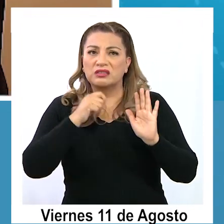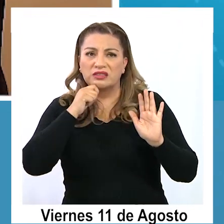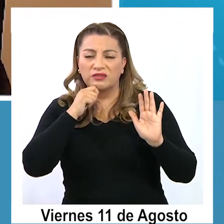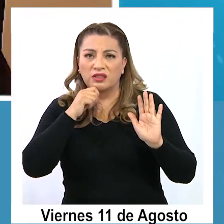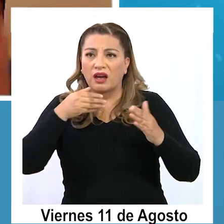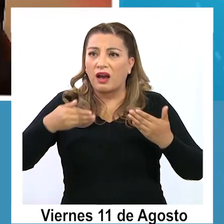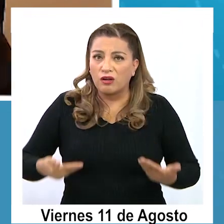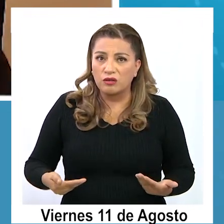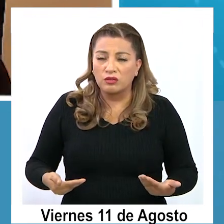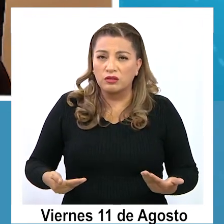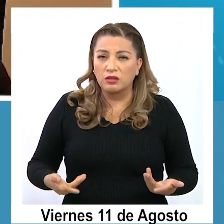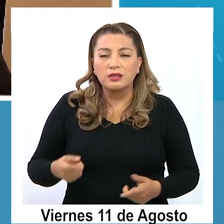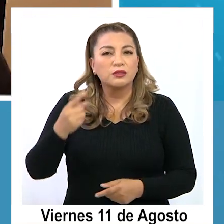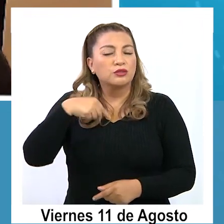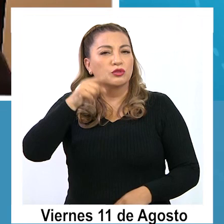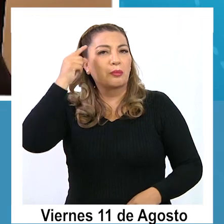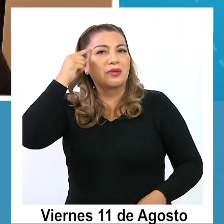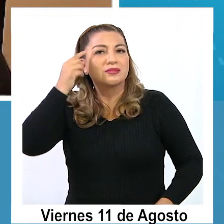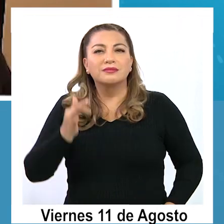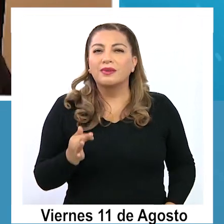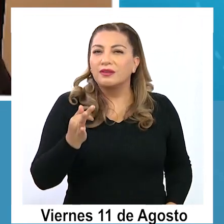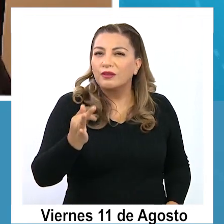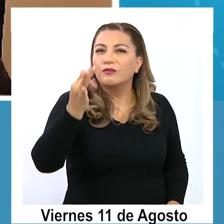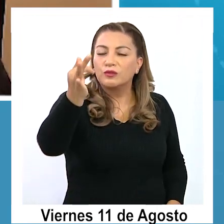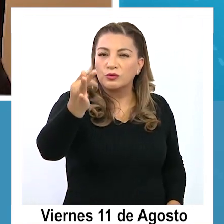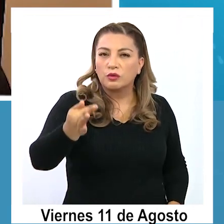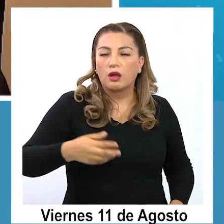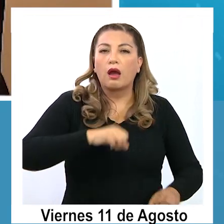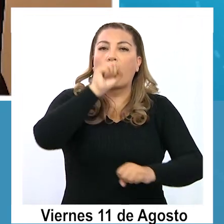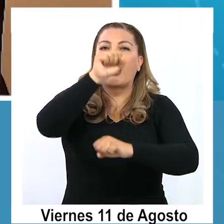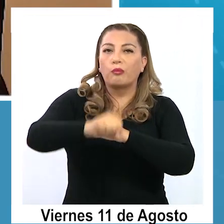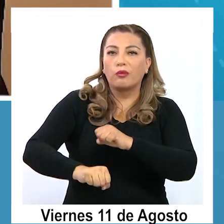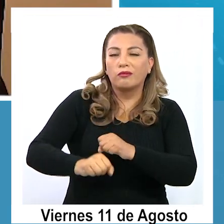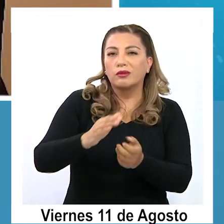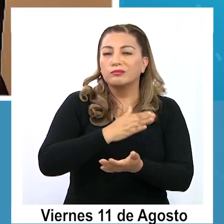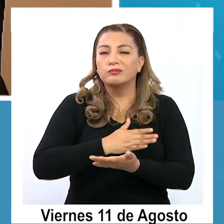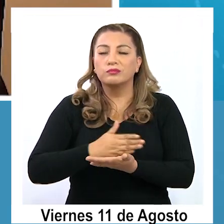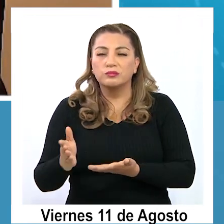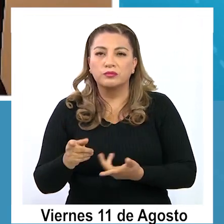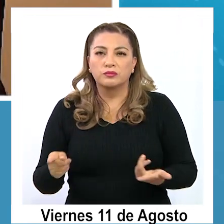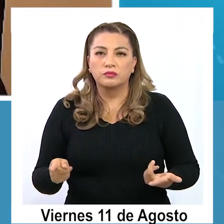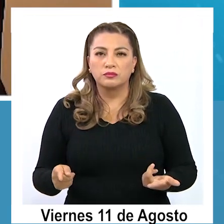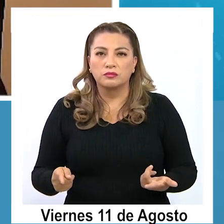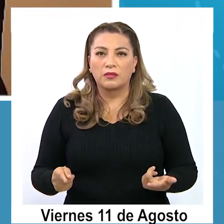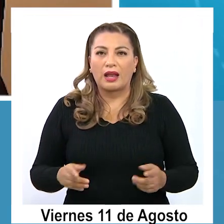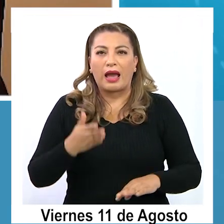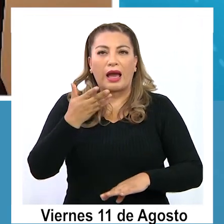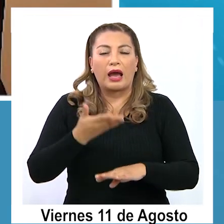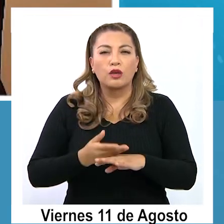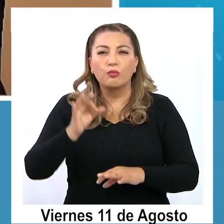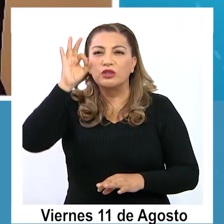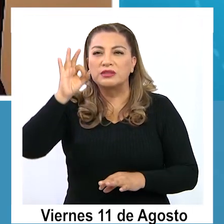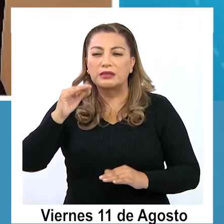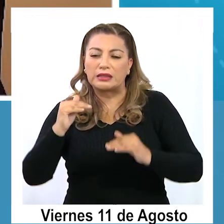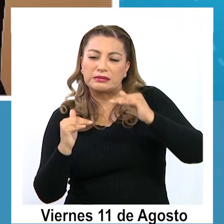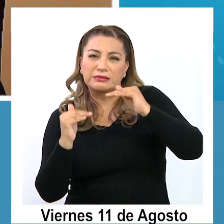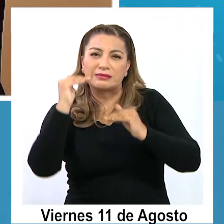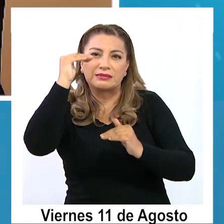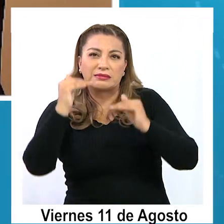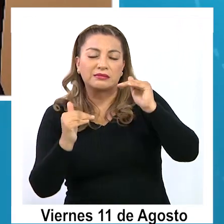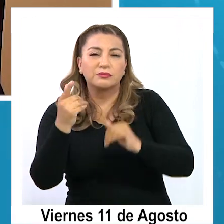presente, sino que es pensar en el futuro, ¿no?, se aprueba por un marge muy pequeño. Esto no